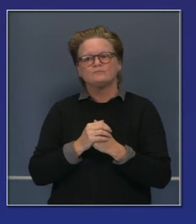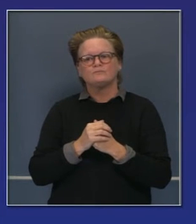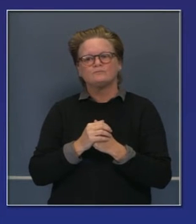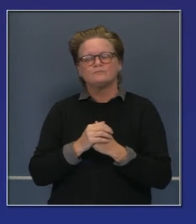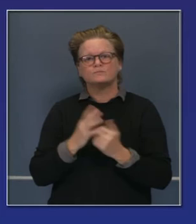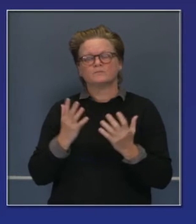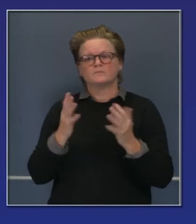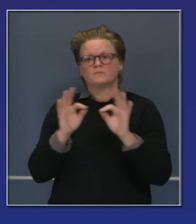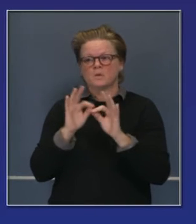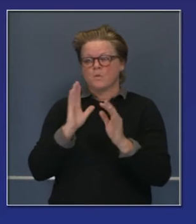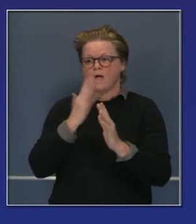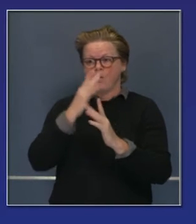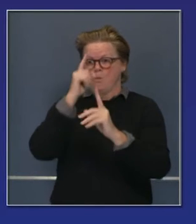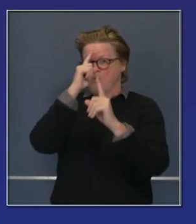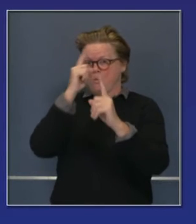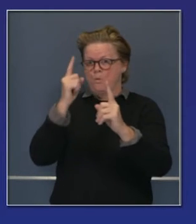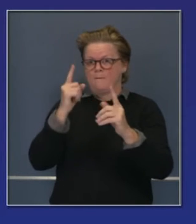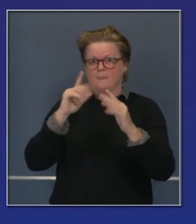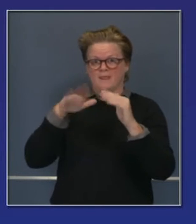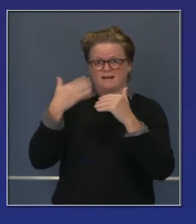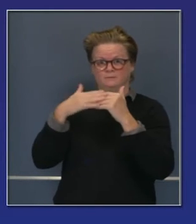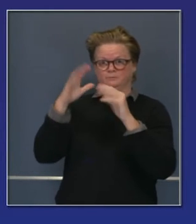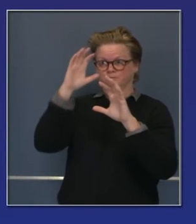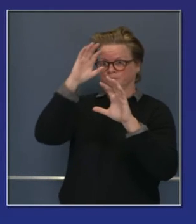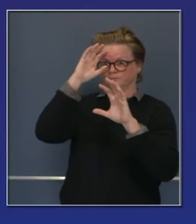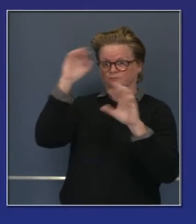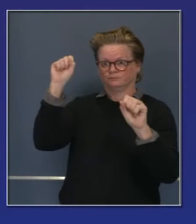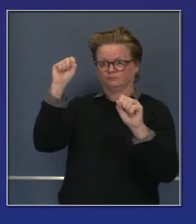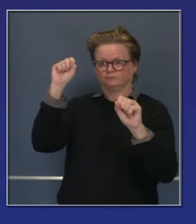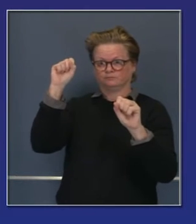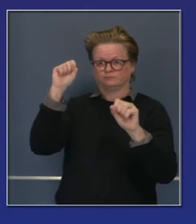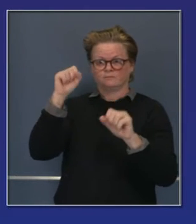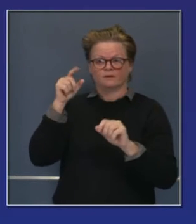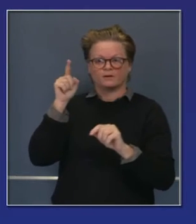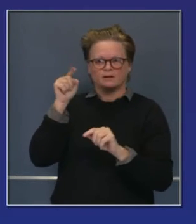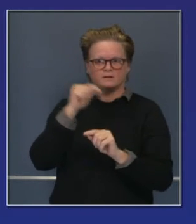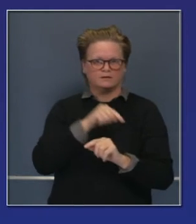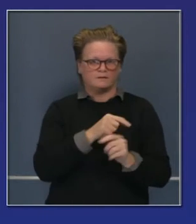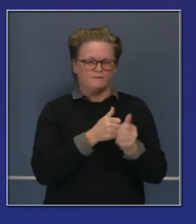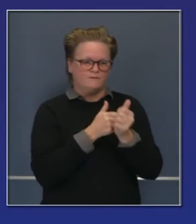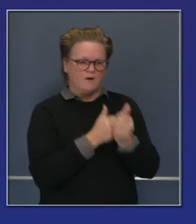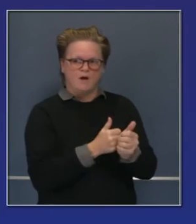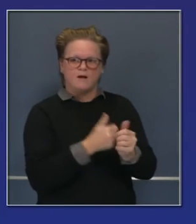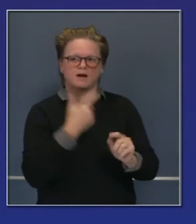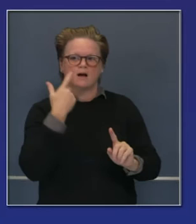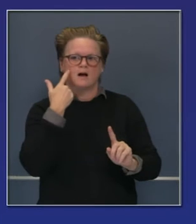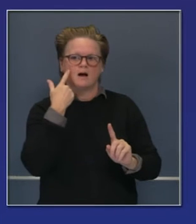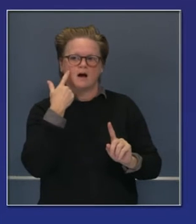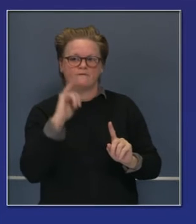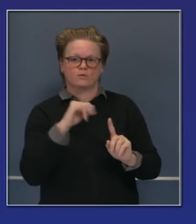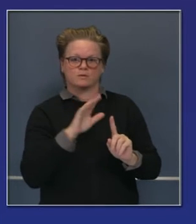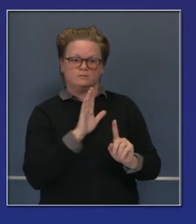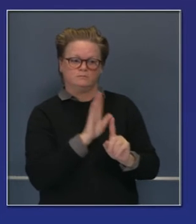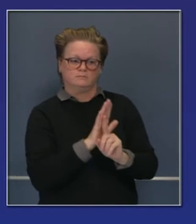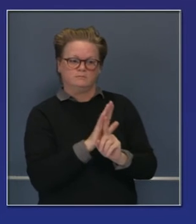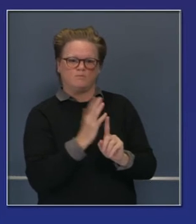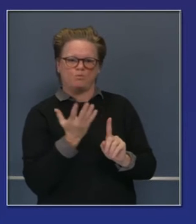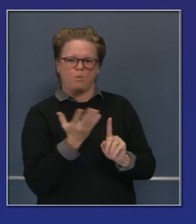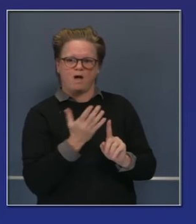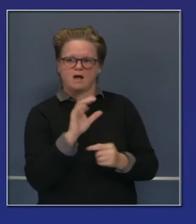administración presidencial a que siga nuestros pasos para hacer mejorar la ley de cobertura médica? Gracias al gobernador.